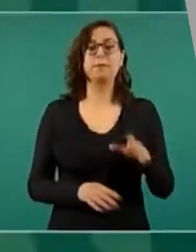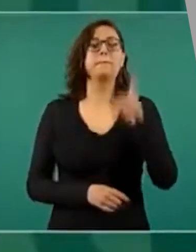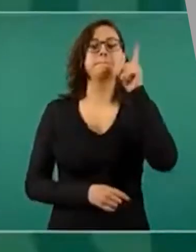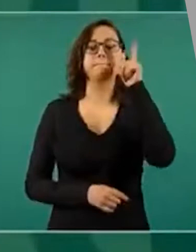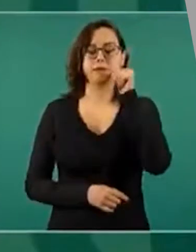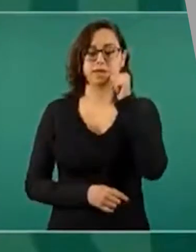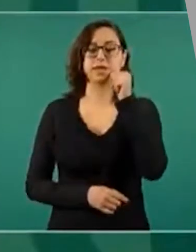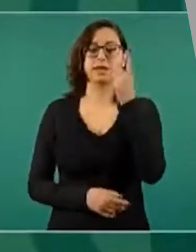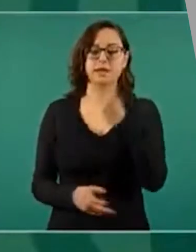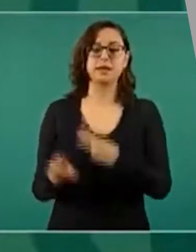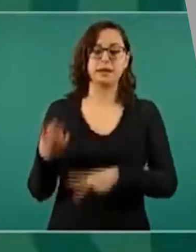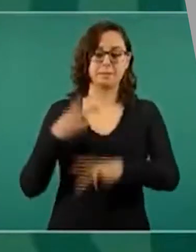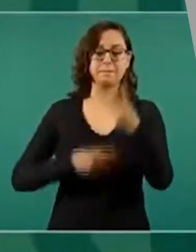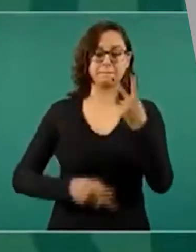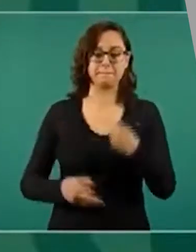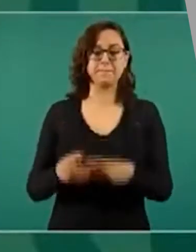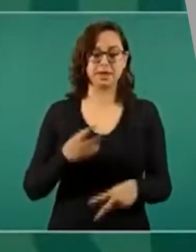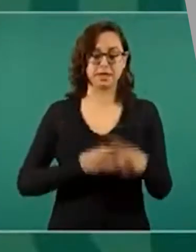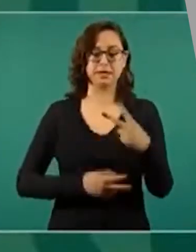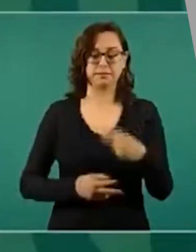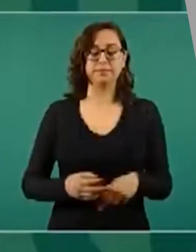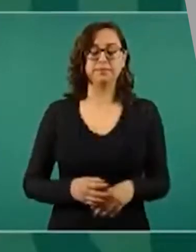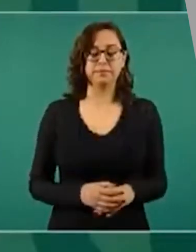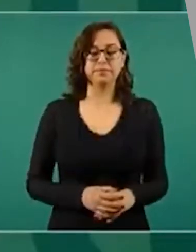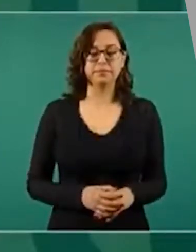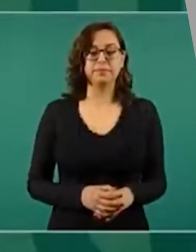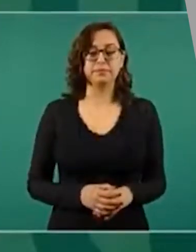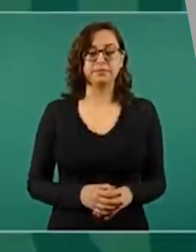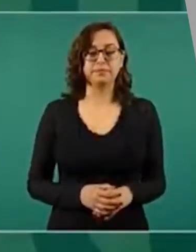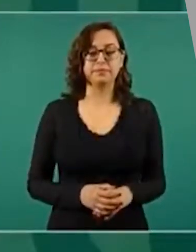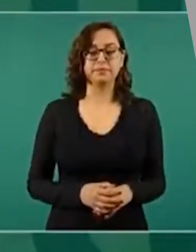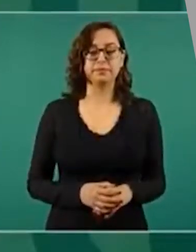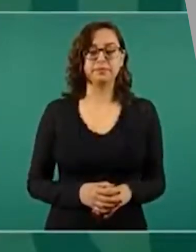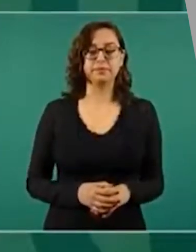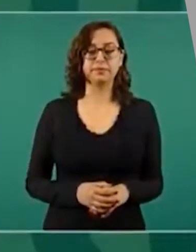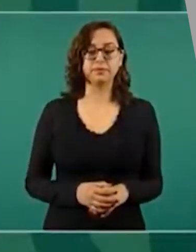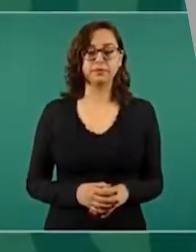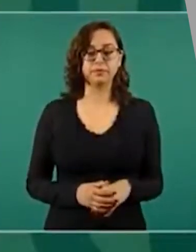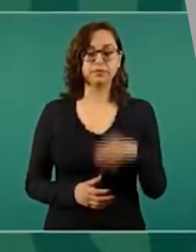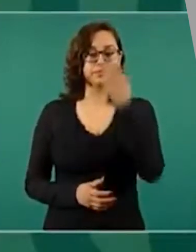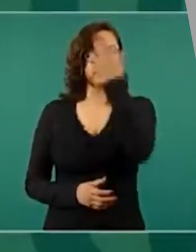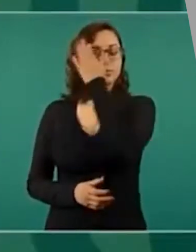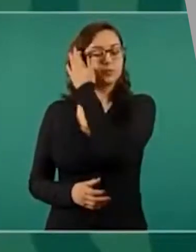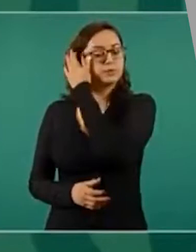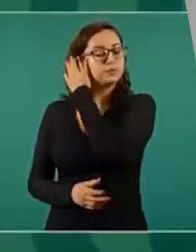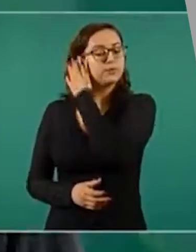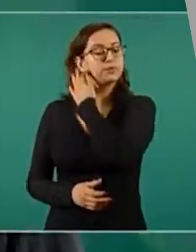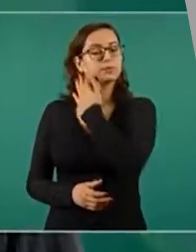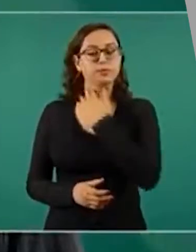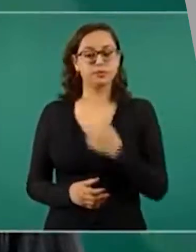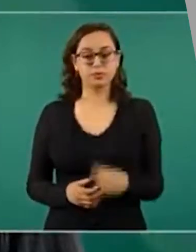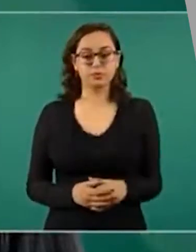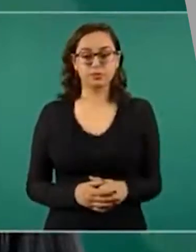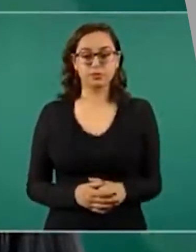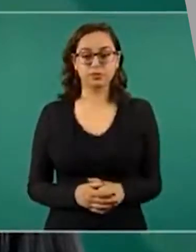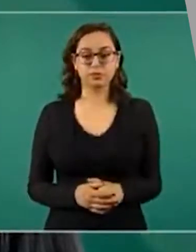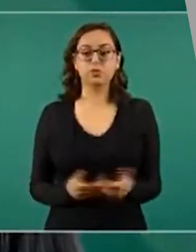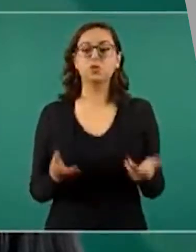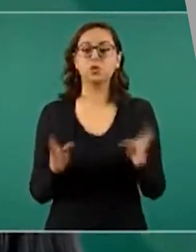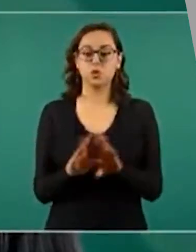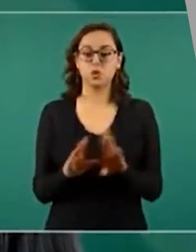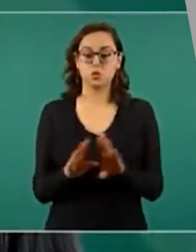para informarnos sobre este decreto con el